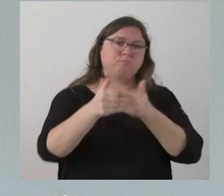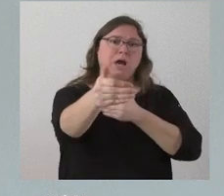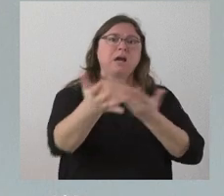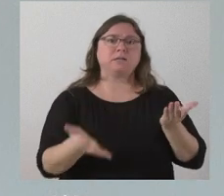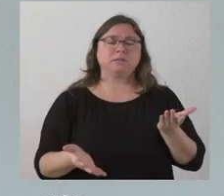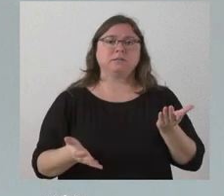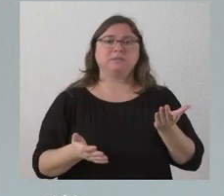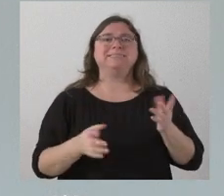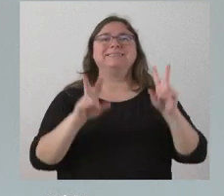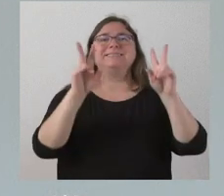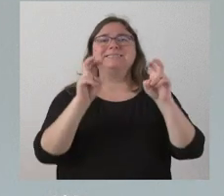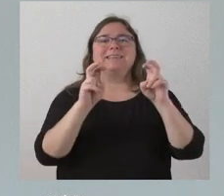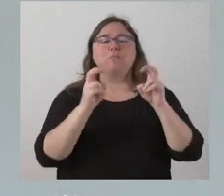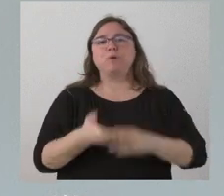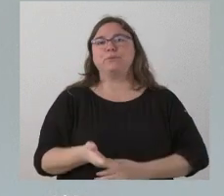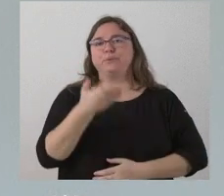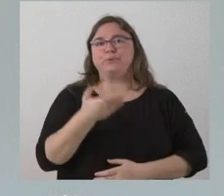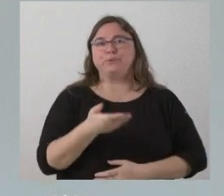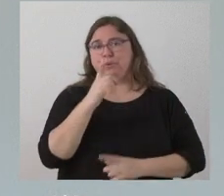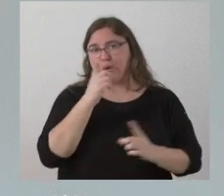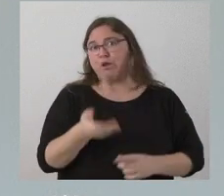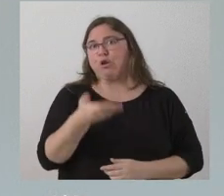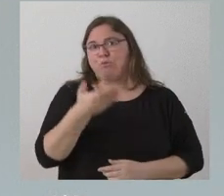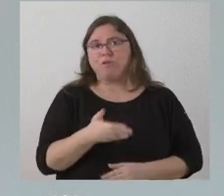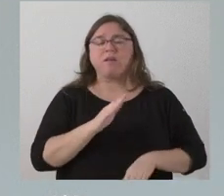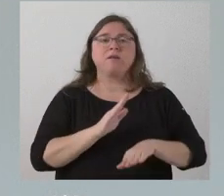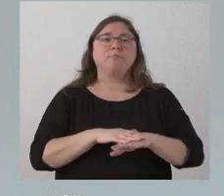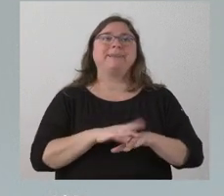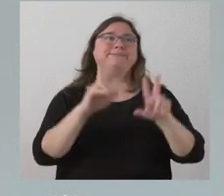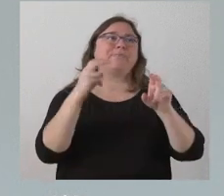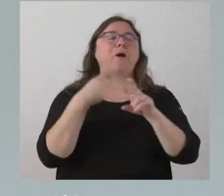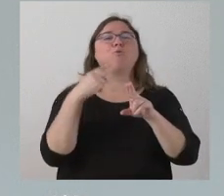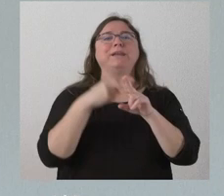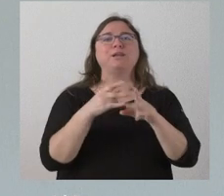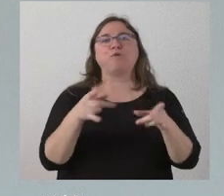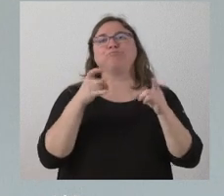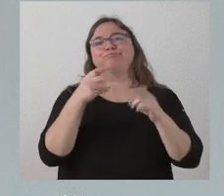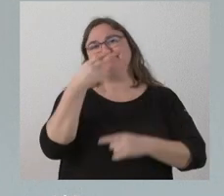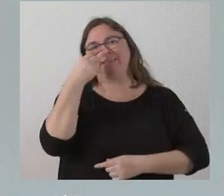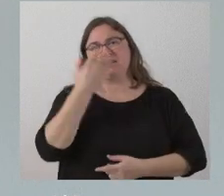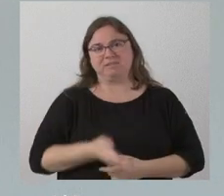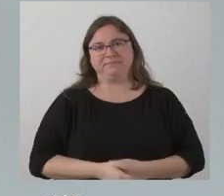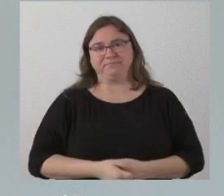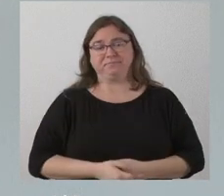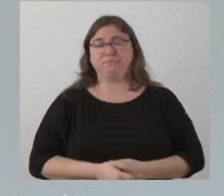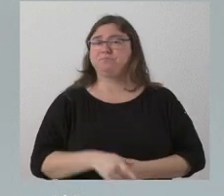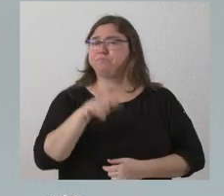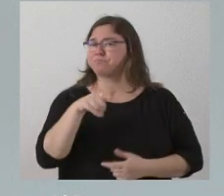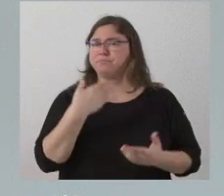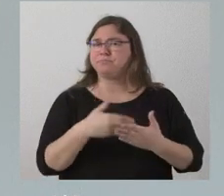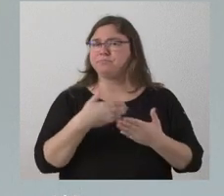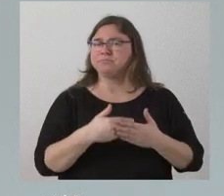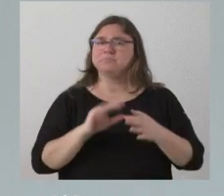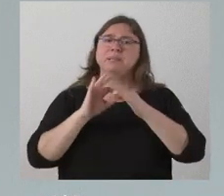aspecto, de la relevancia que este ejercicio pueda ser importante desde el punto de vista político para el Gobierno de España. Y esto lo vemos en el tema de